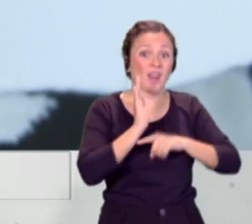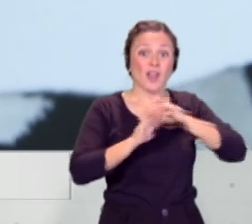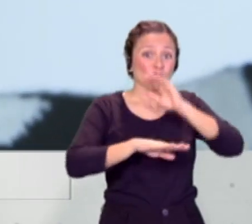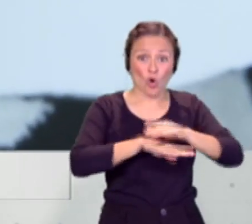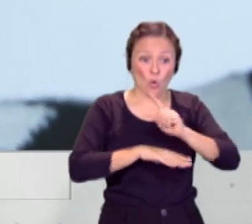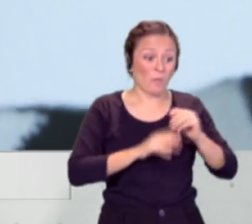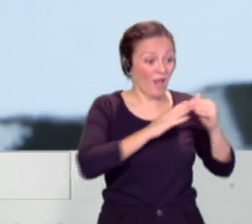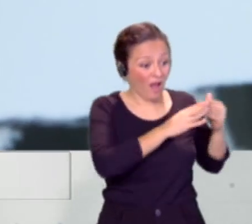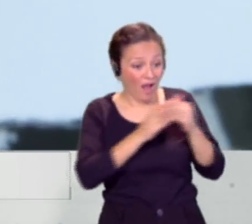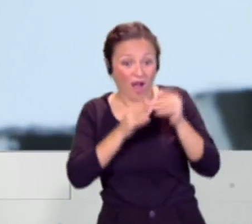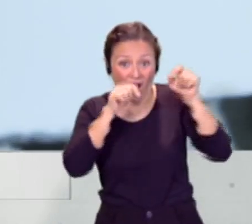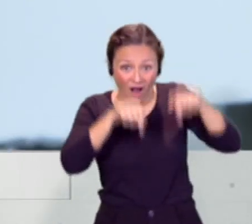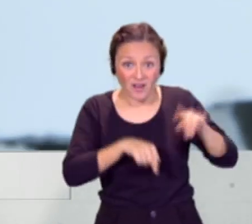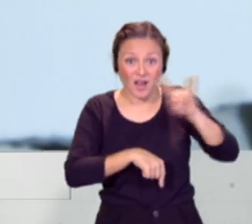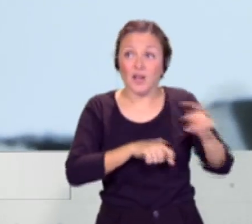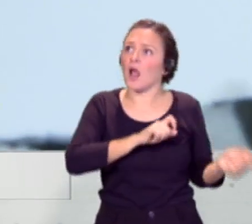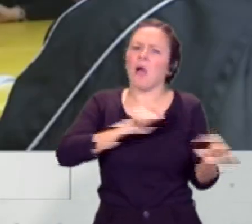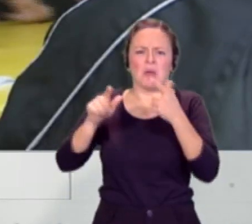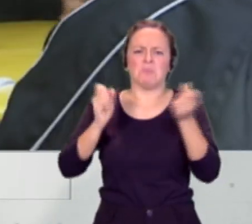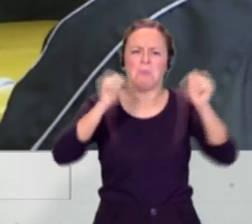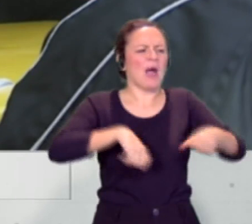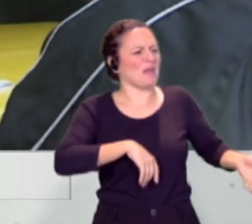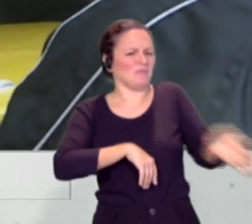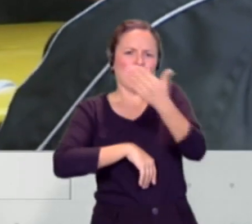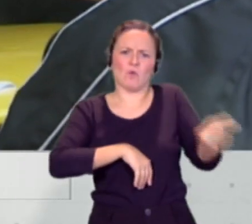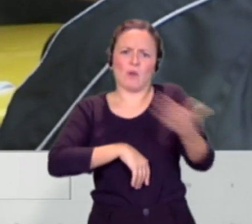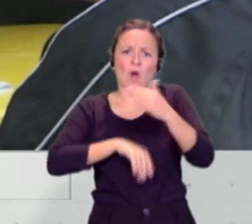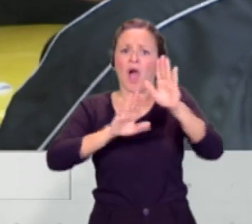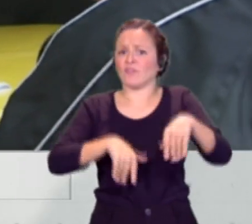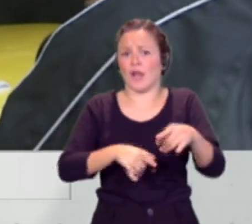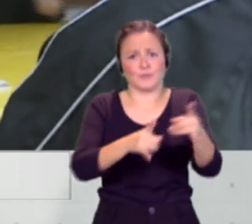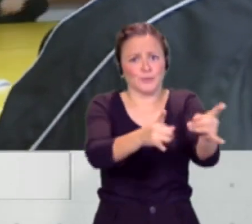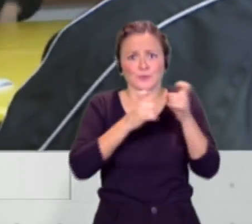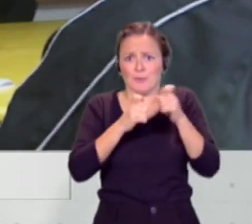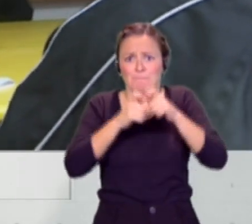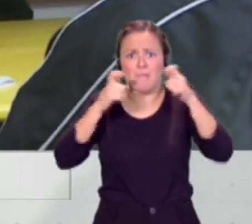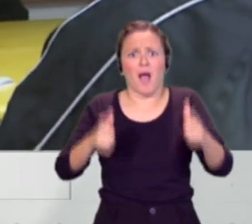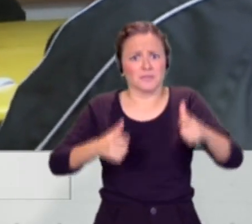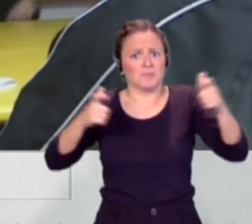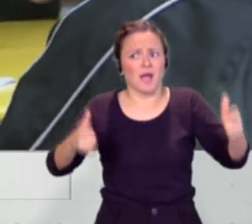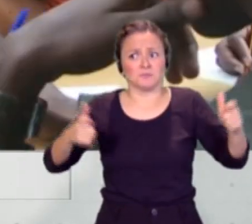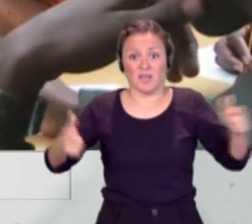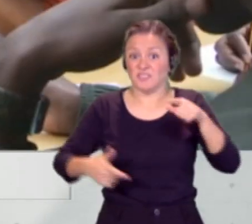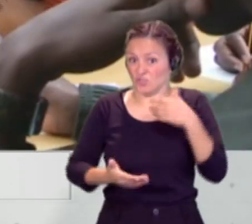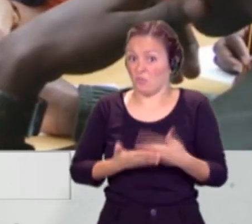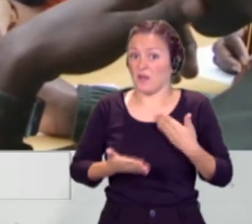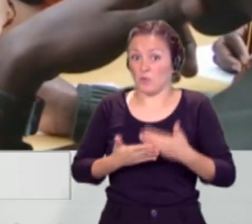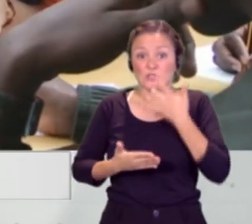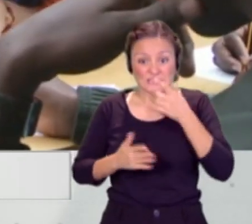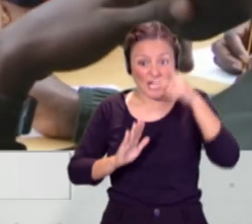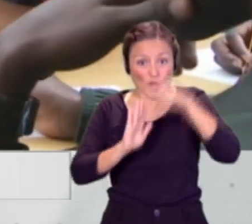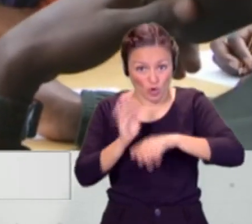península, lo único que hace es consolidar el efecto llamada. Y lo veremos. Si esas normas llegan a